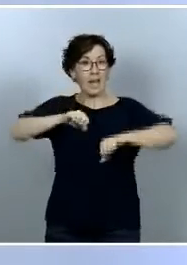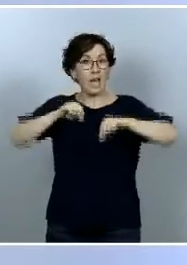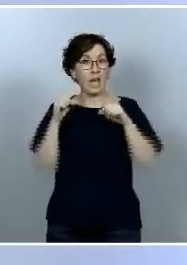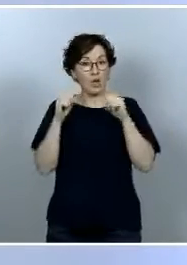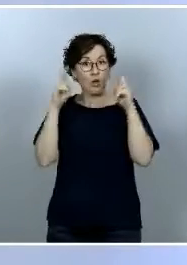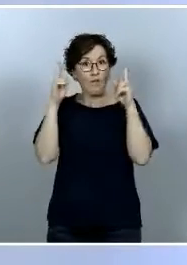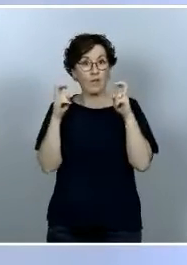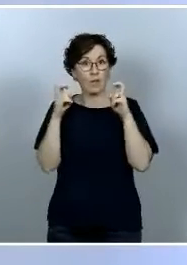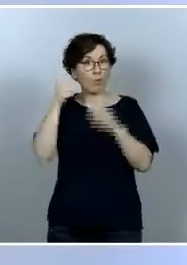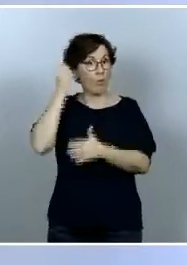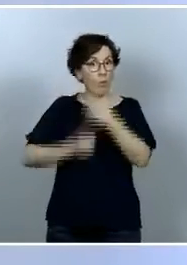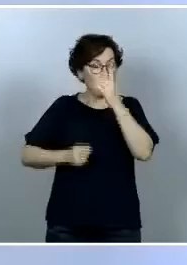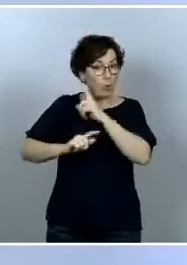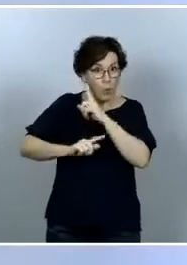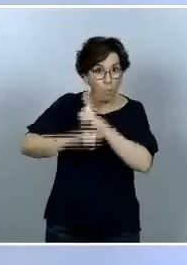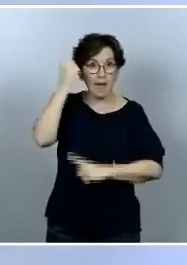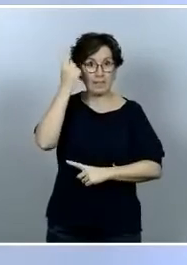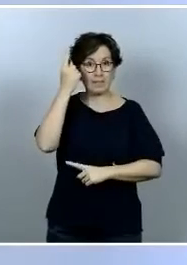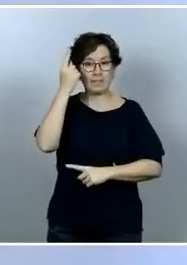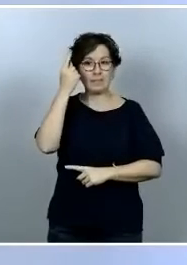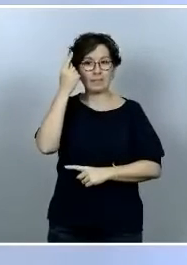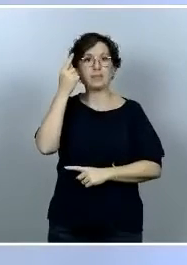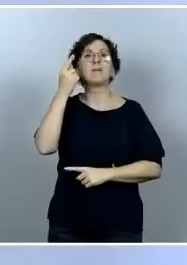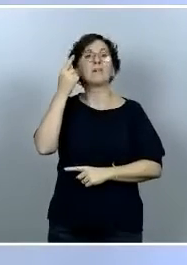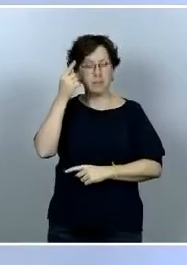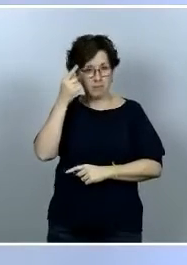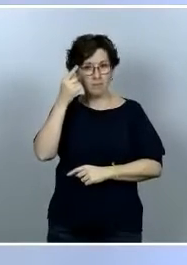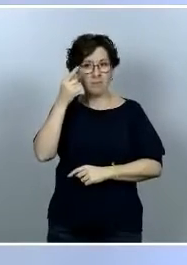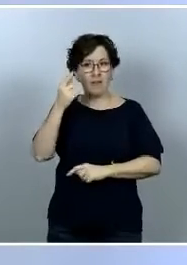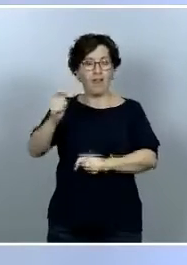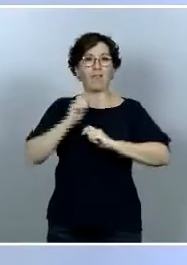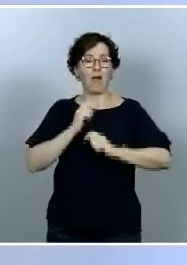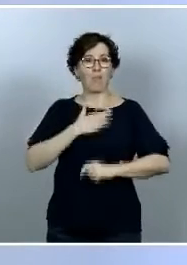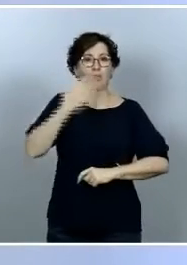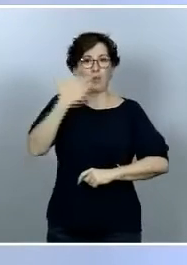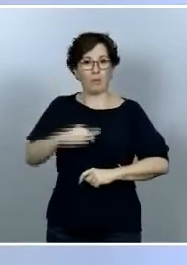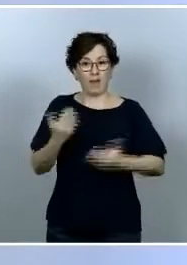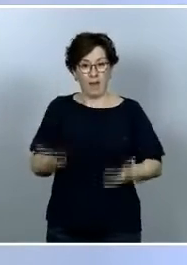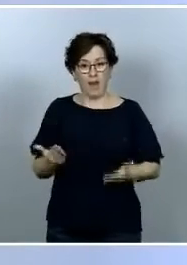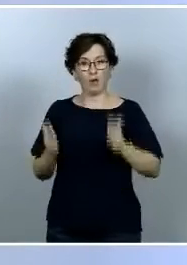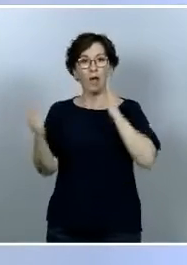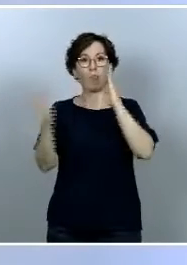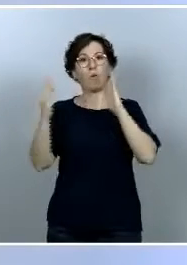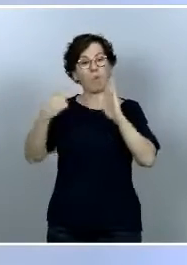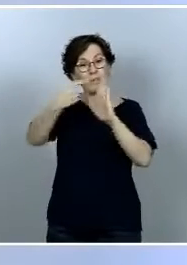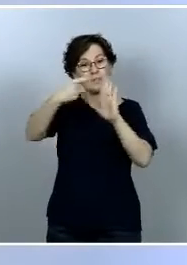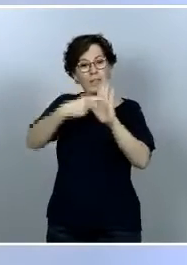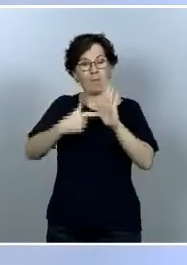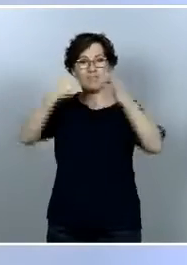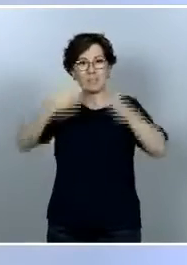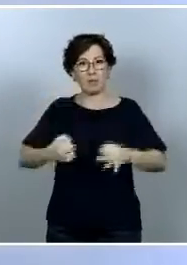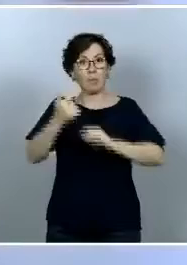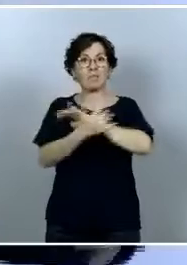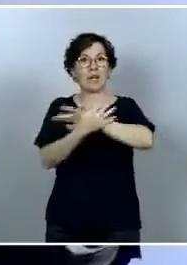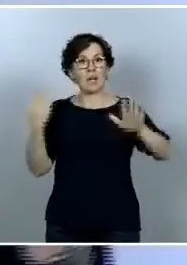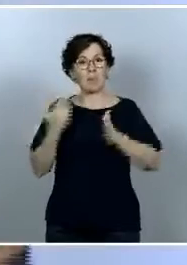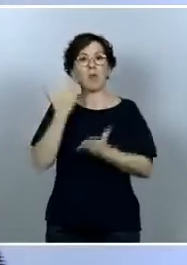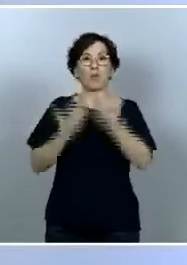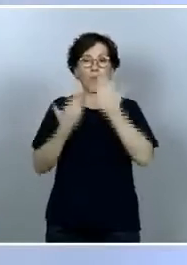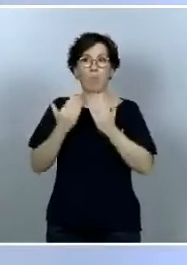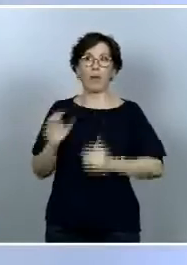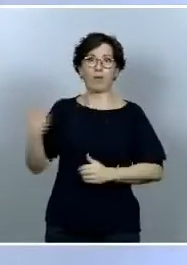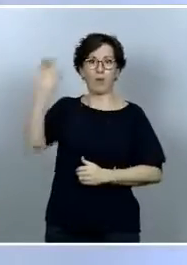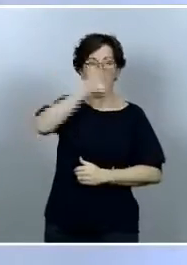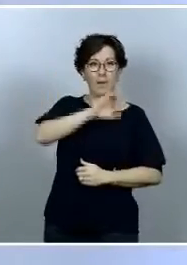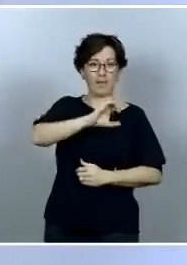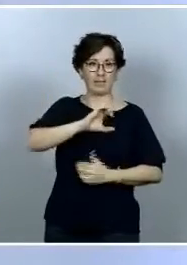Europea es lo que nos está permitiendo una desescalada más segura y más rápida que en otros países de nuestro entorno. Confinamiento más